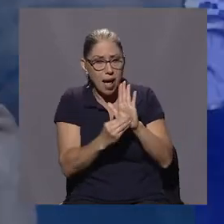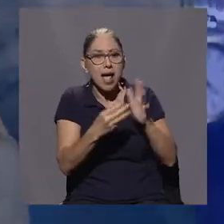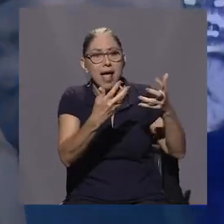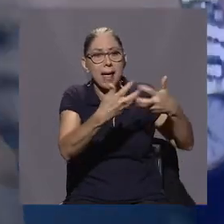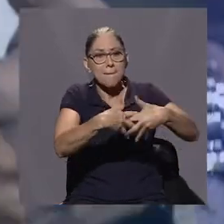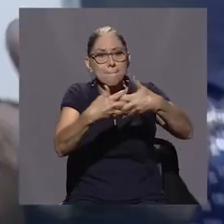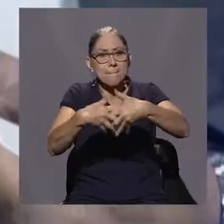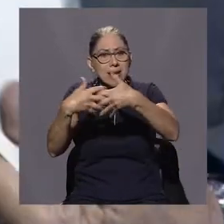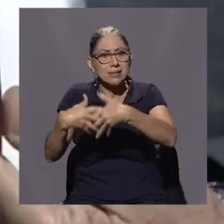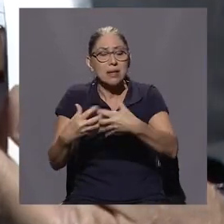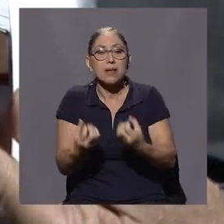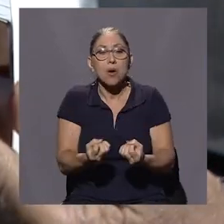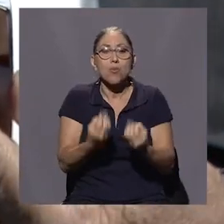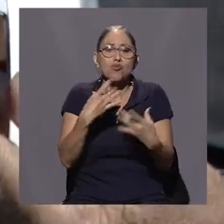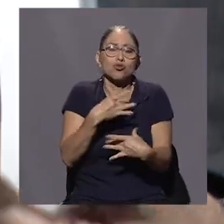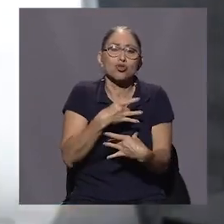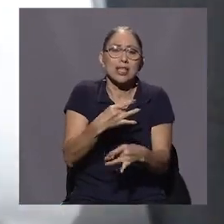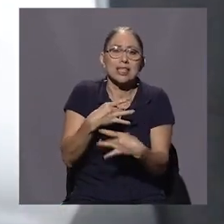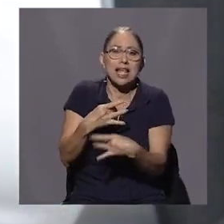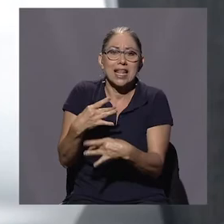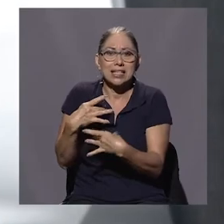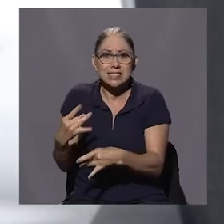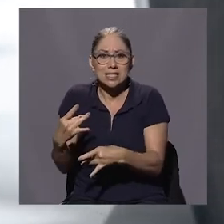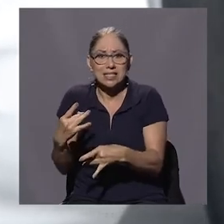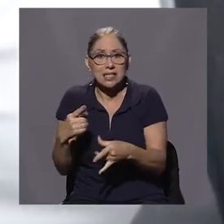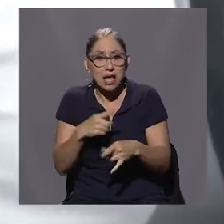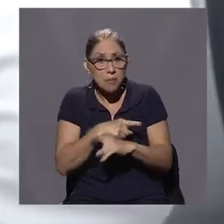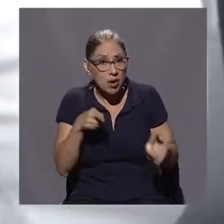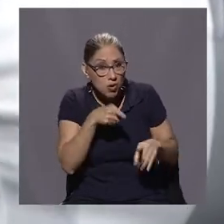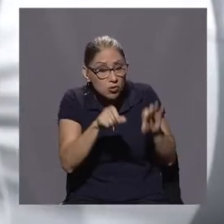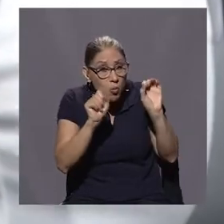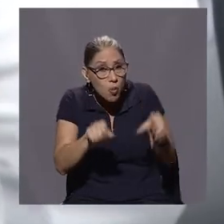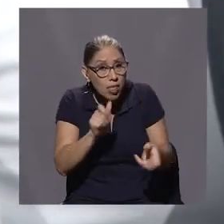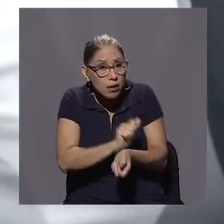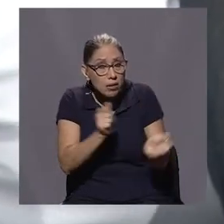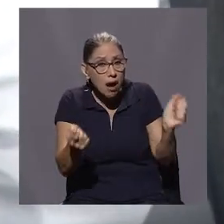pueden cambiar de ruta, Don Oscar.